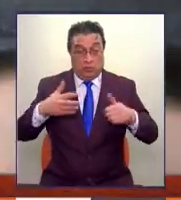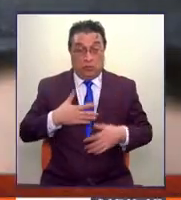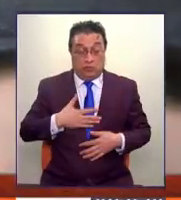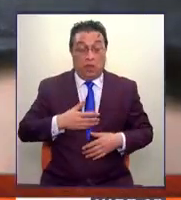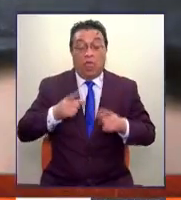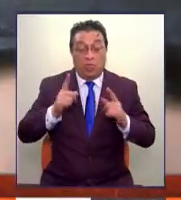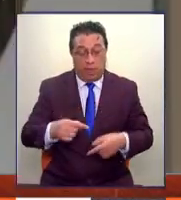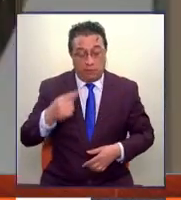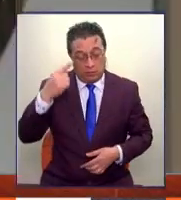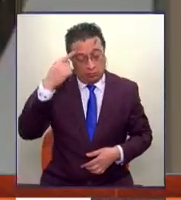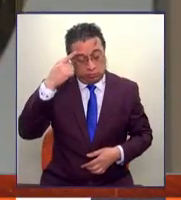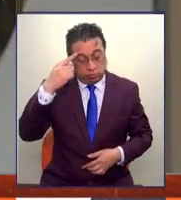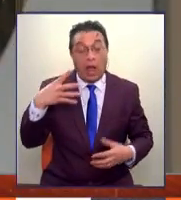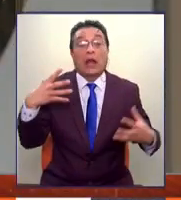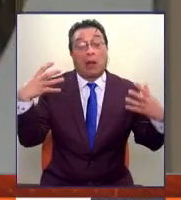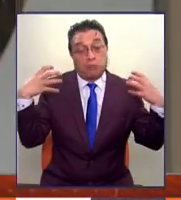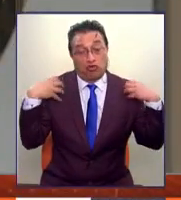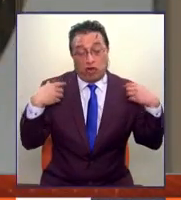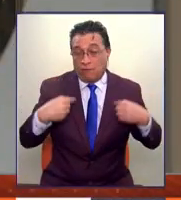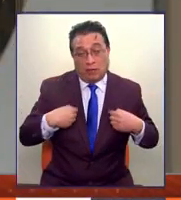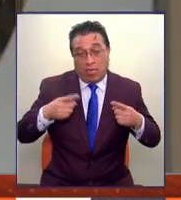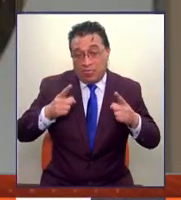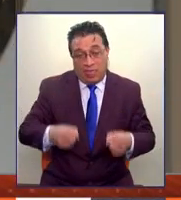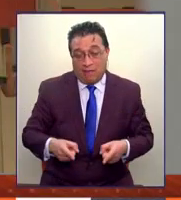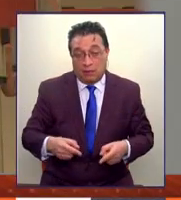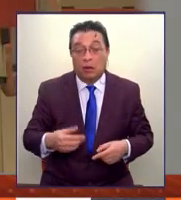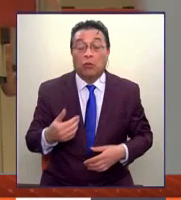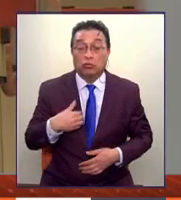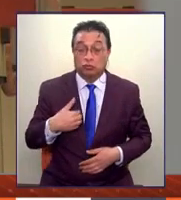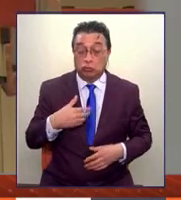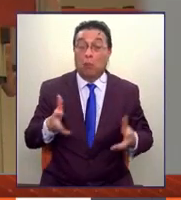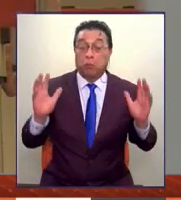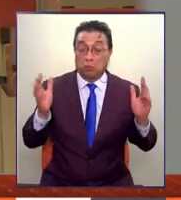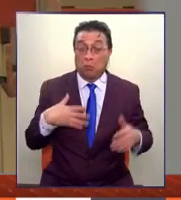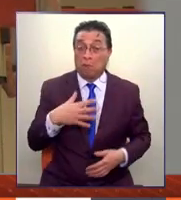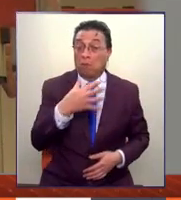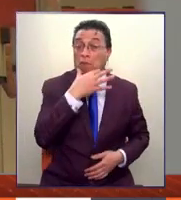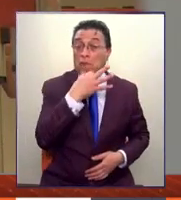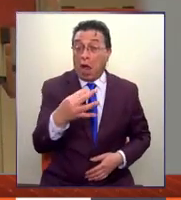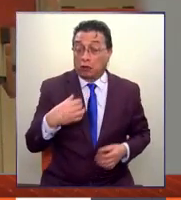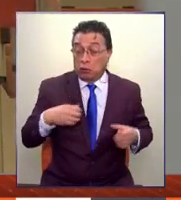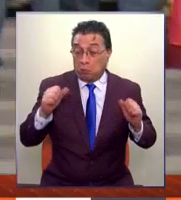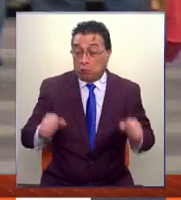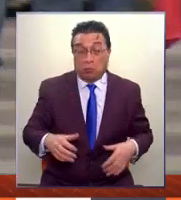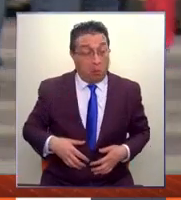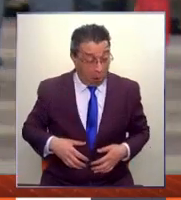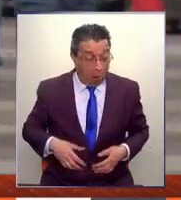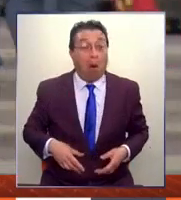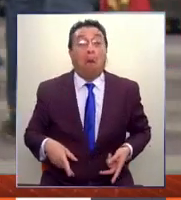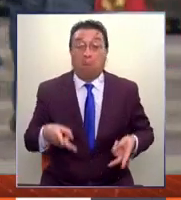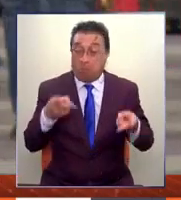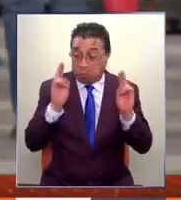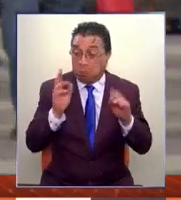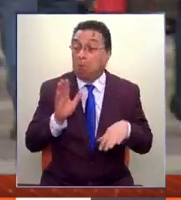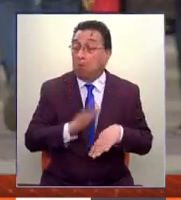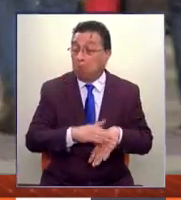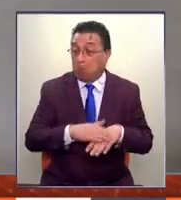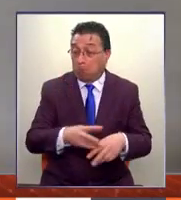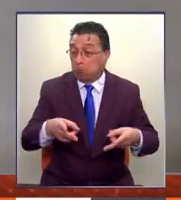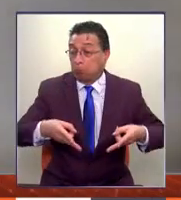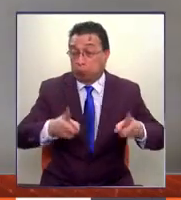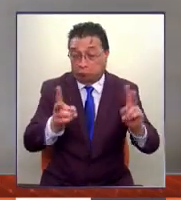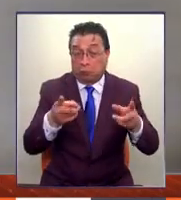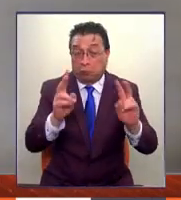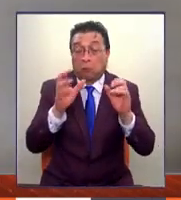con un sentido de responsabilidad. Para nosotros hubiera sido extremadamente fácil subirnos al carro fácil, al carro popular,